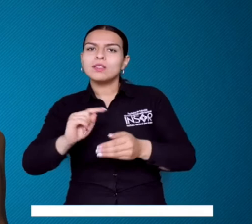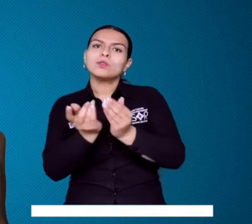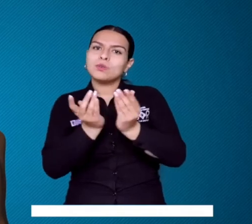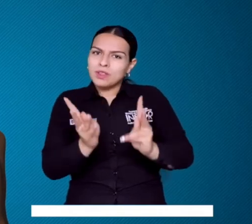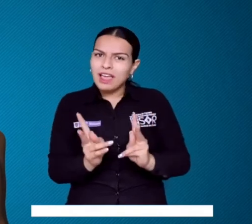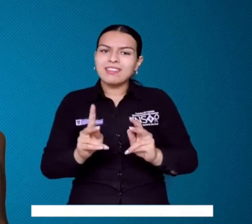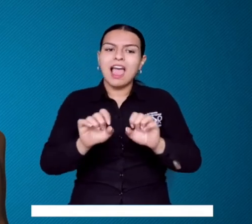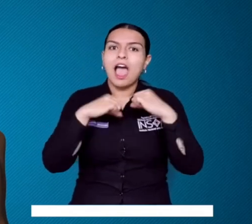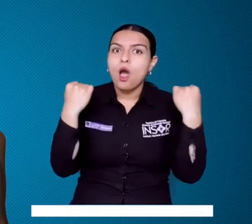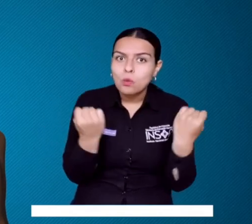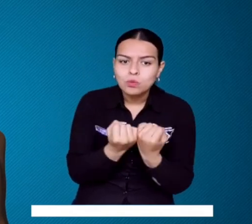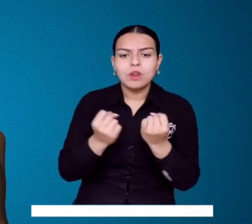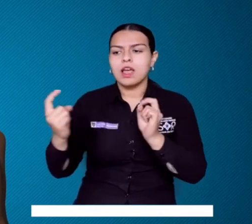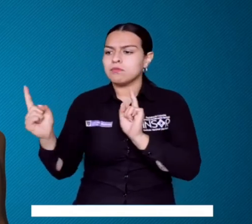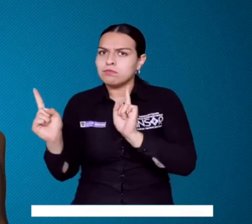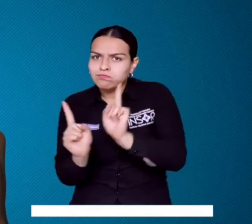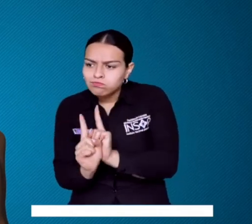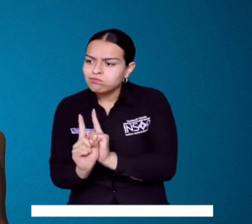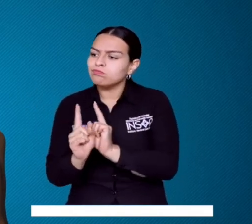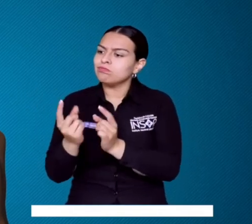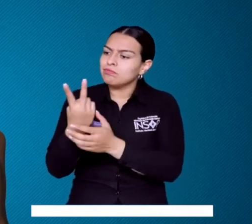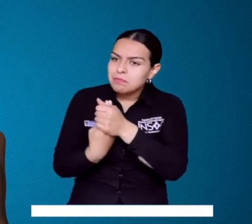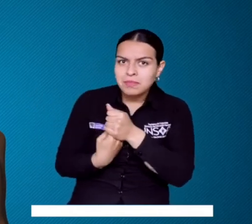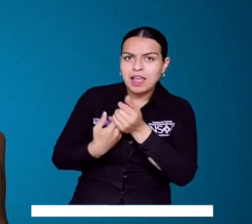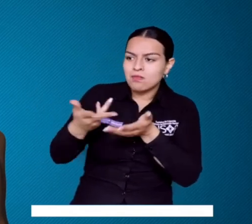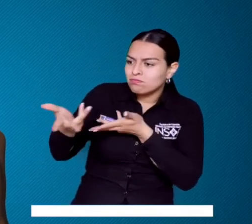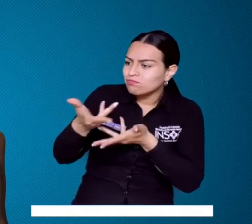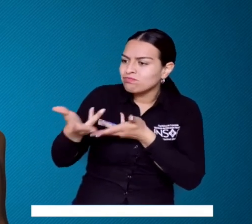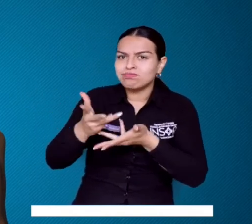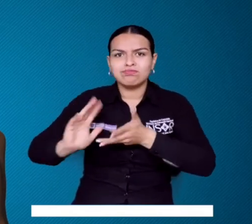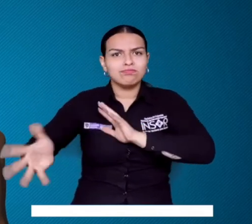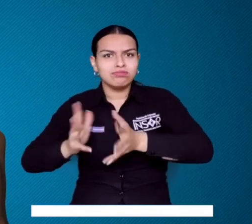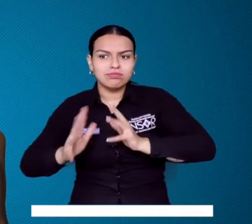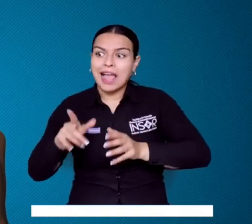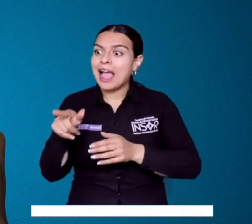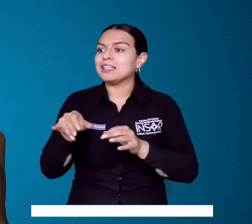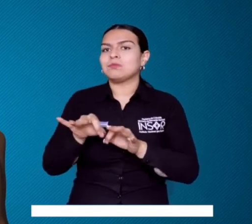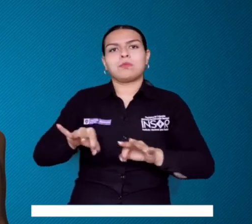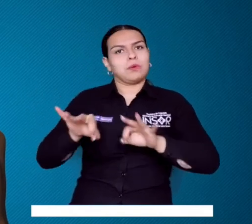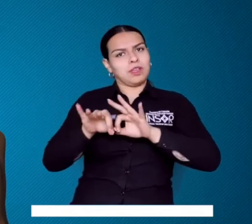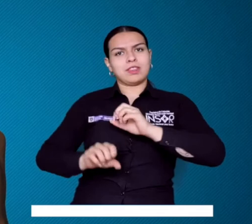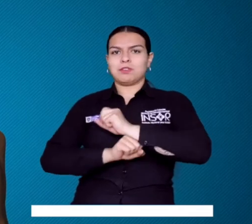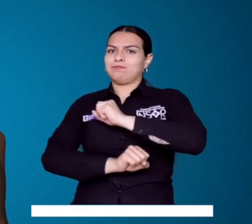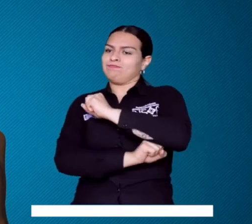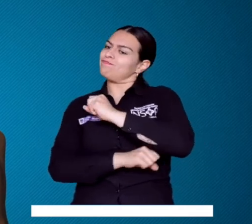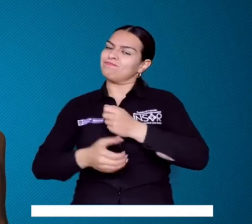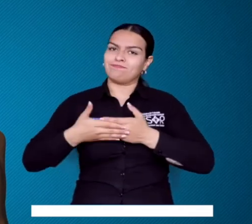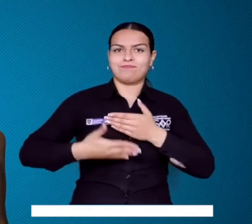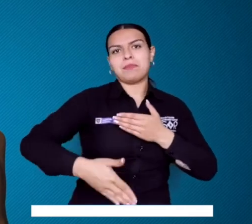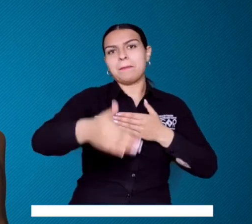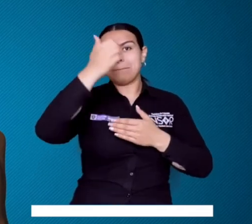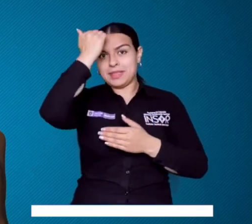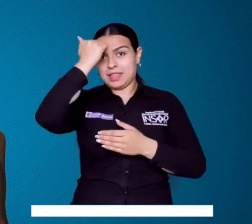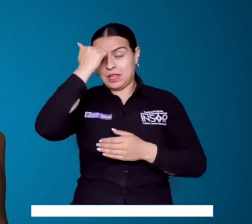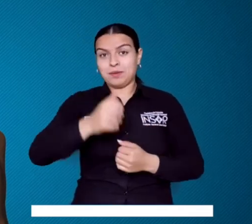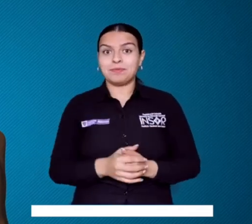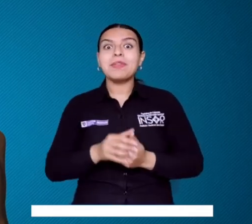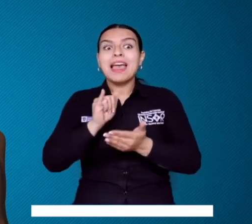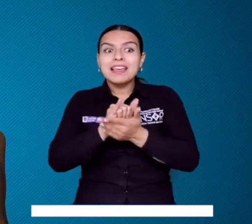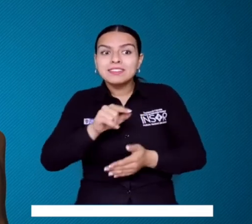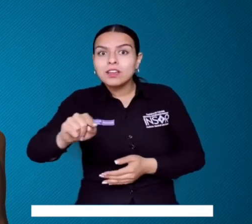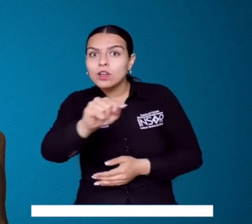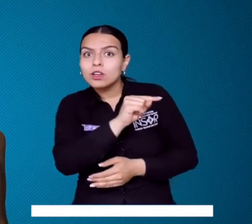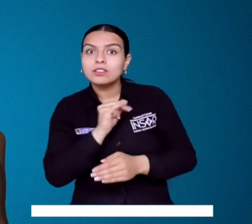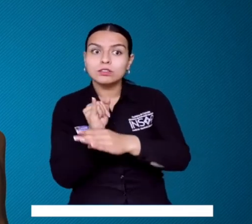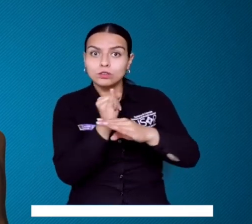de los niños y niñas sordos de regresar al aula, a la presencialidad, a compartir con sus pares significativos como un elemento fundamental para continuar